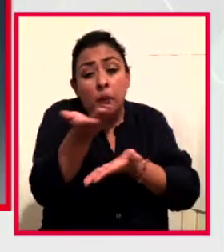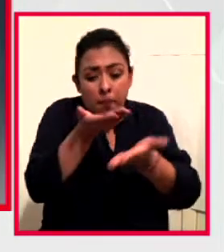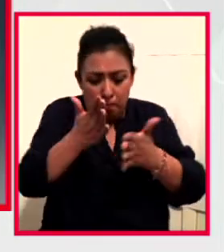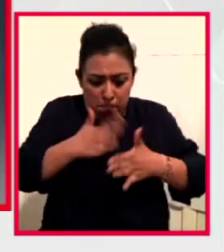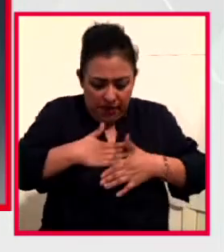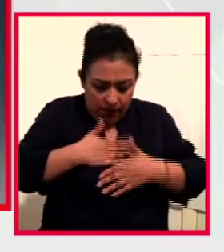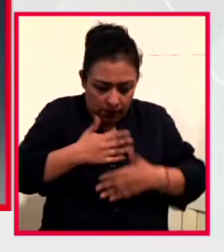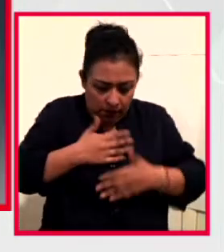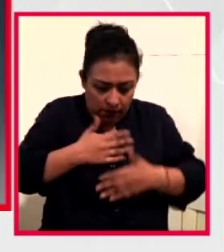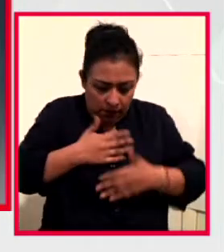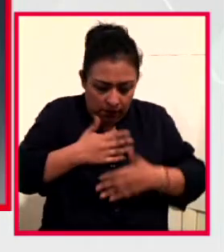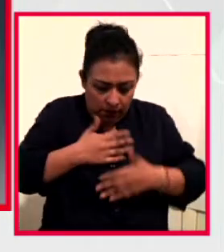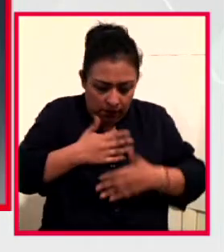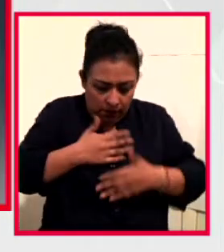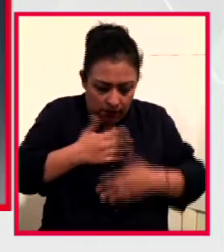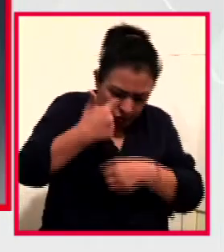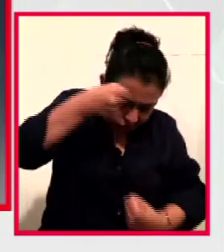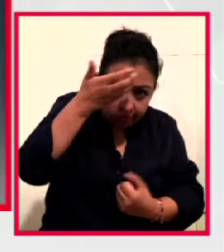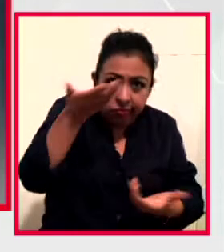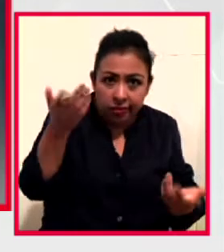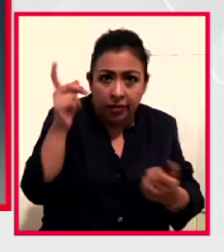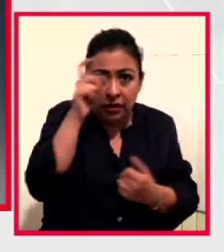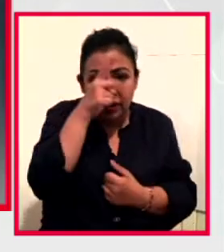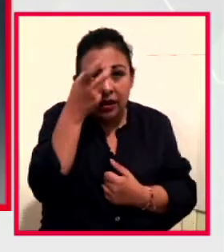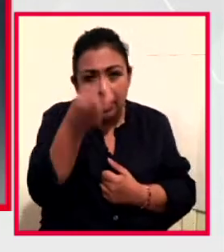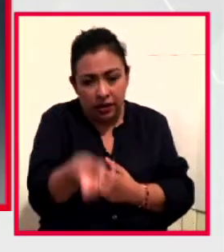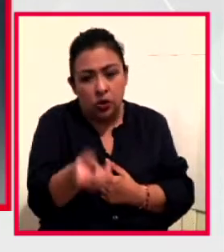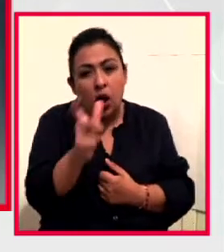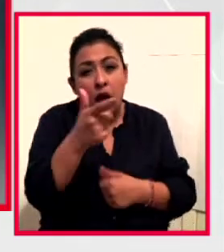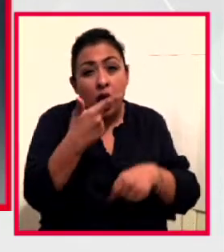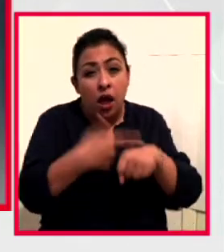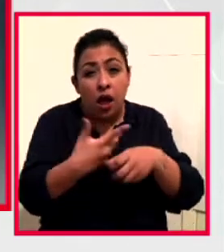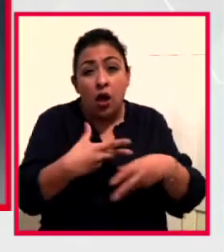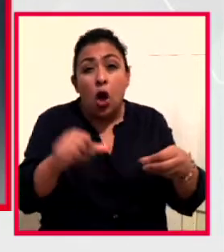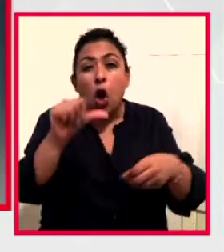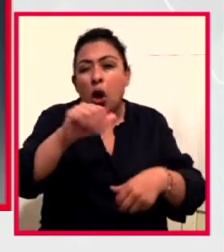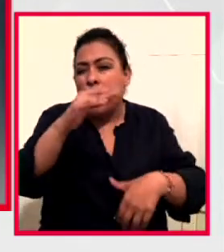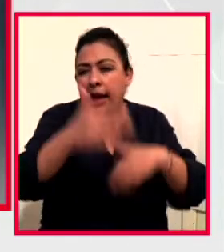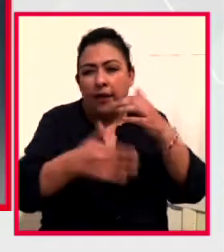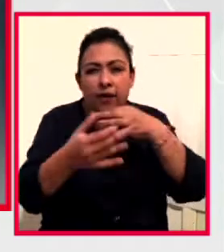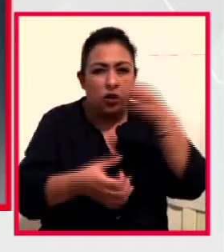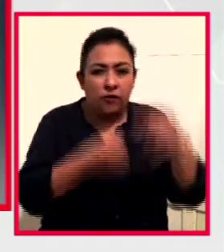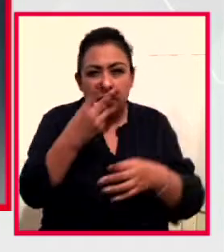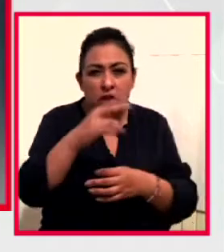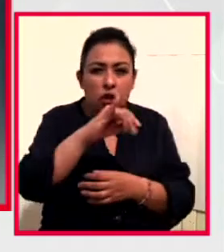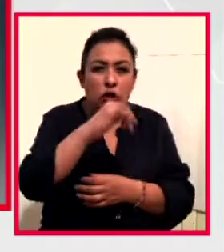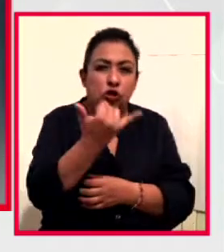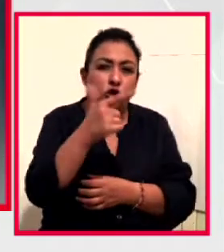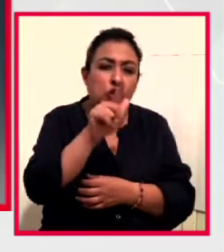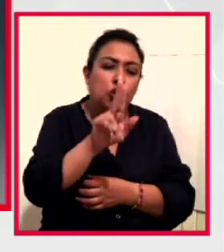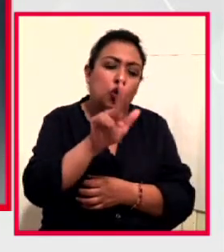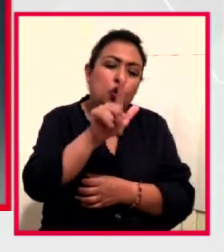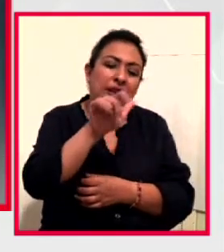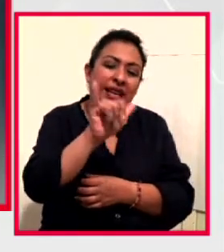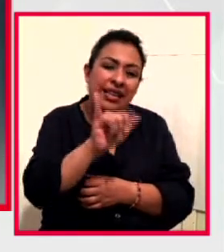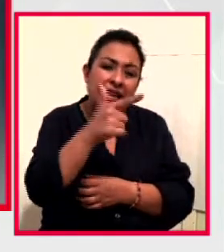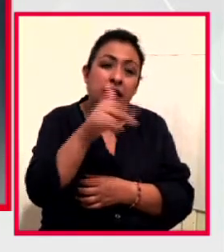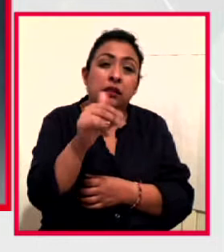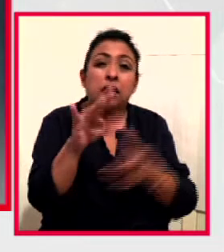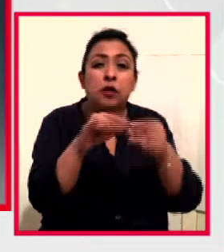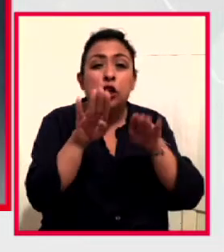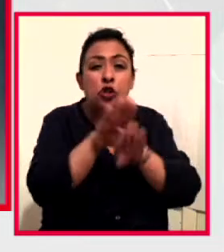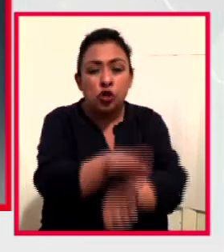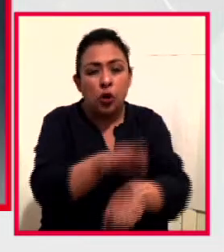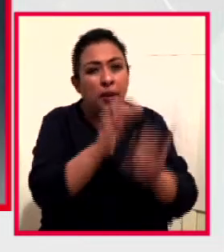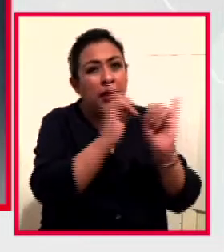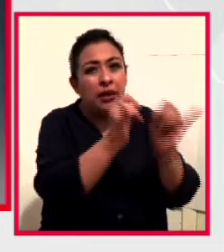encontrarse con uno y tratar de sobrellevar esta pandemia. Hoy, al término de Noticias 22, Yuli García reflexiona sobre el individualismo